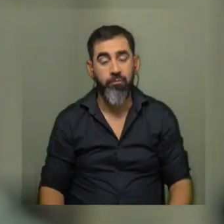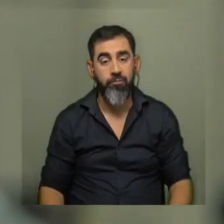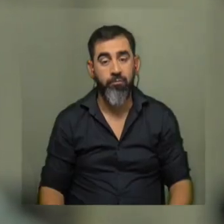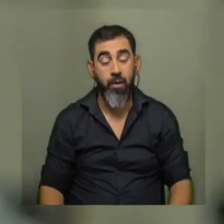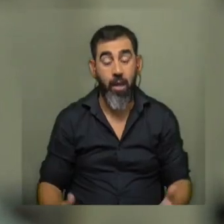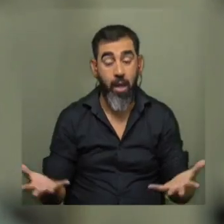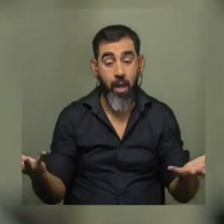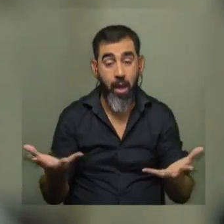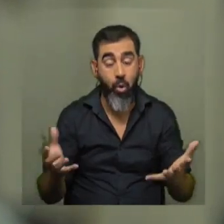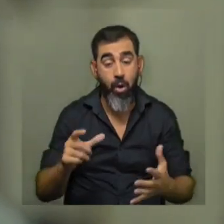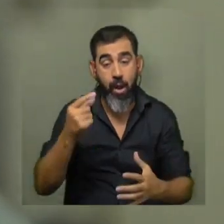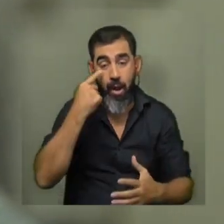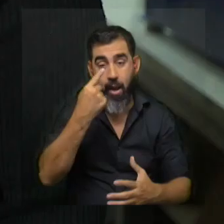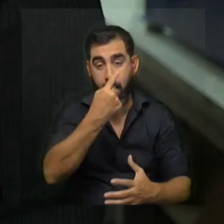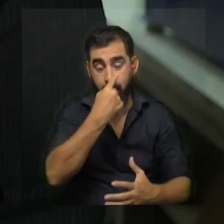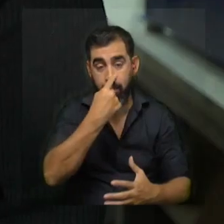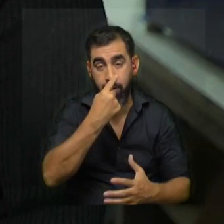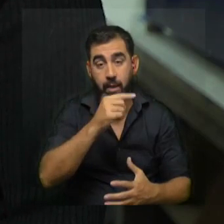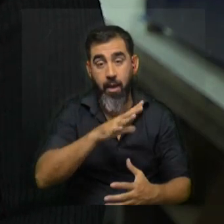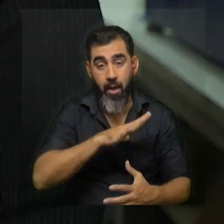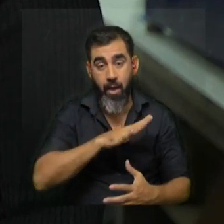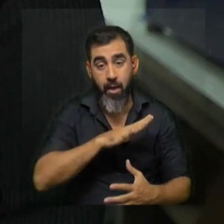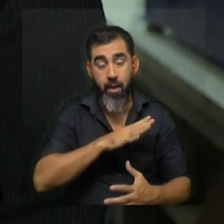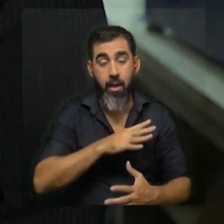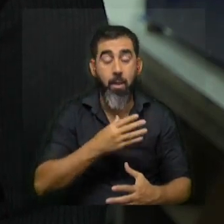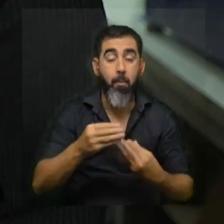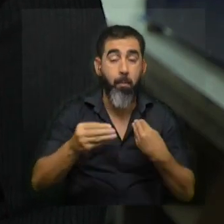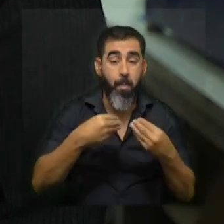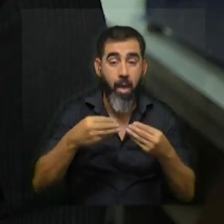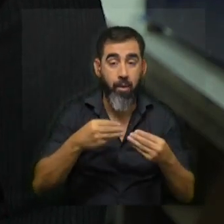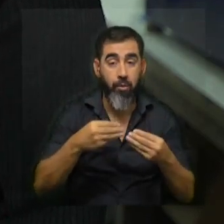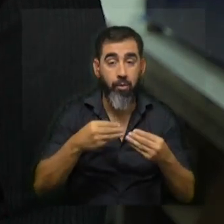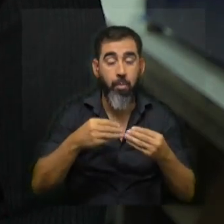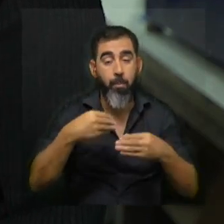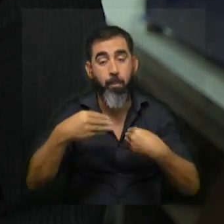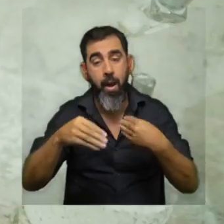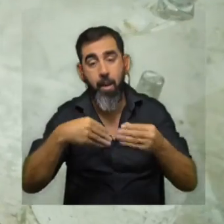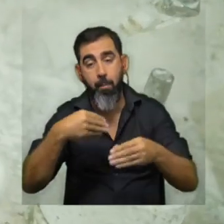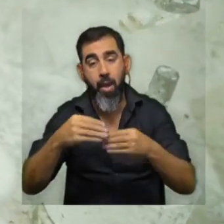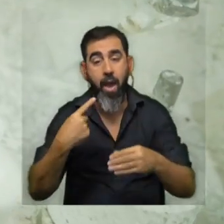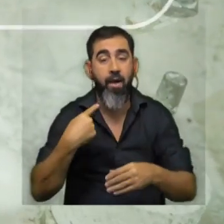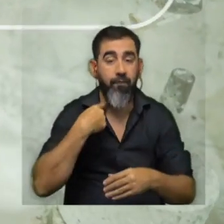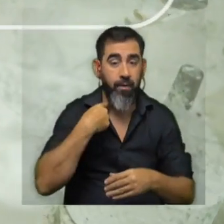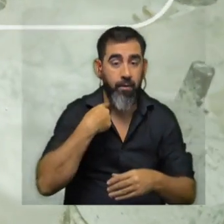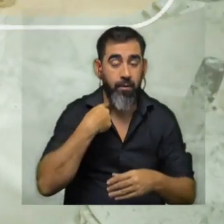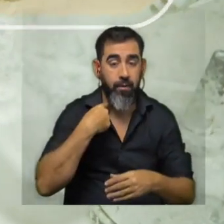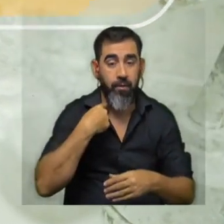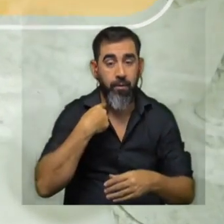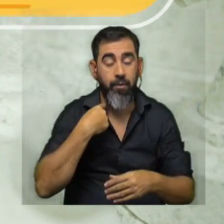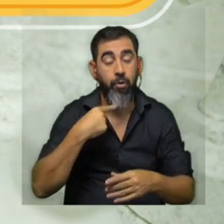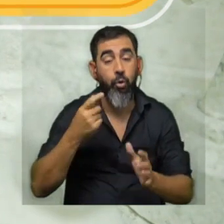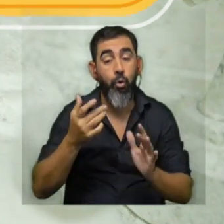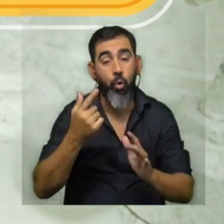actualmente los lentes de contacto se dividen en blandos y permeables a los gases los lentes de